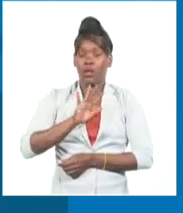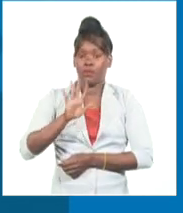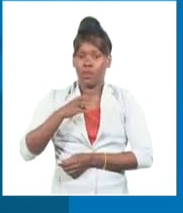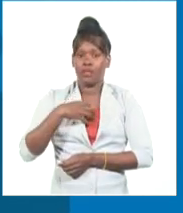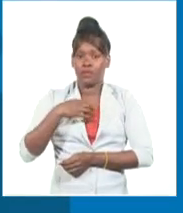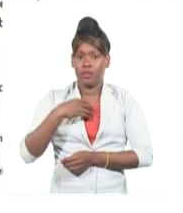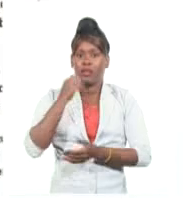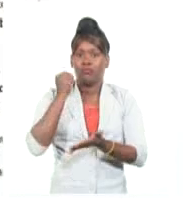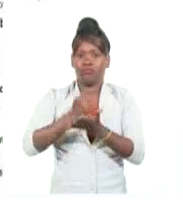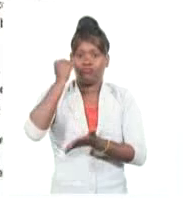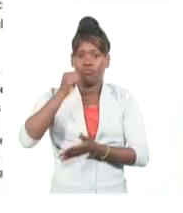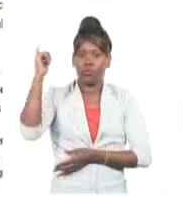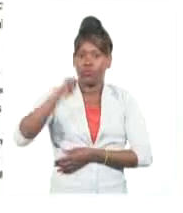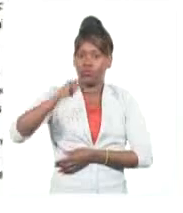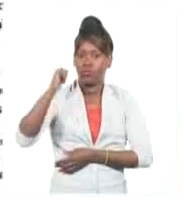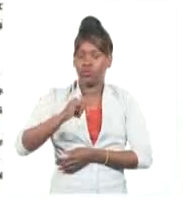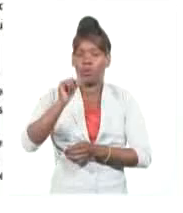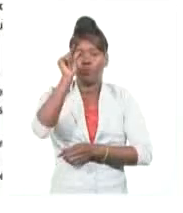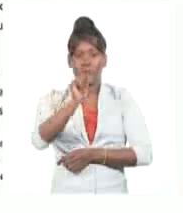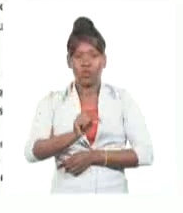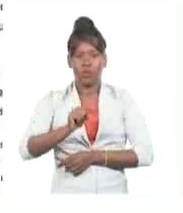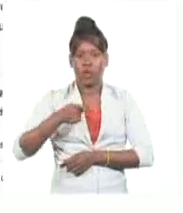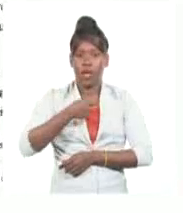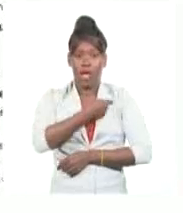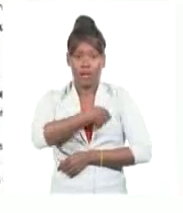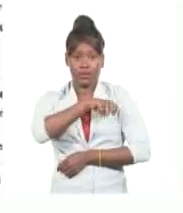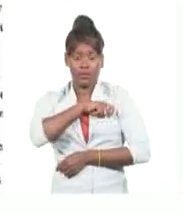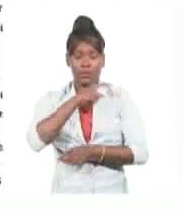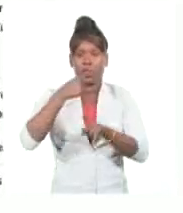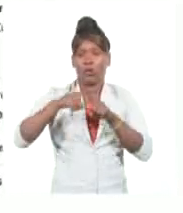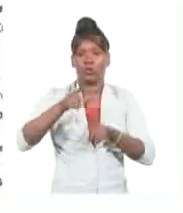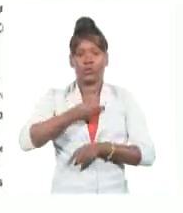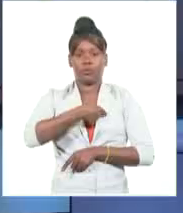Borón, de Argentina, y el español Ignacio Ramonet.